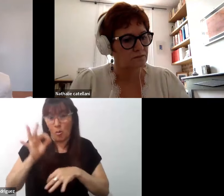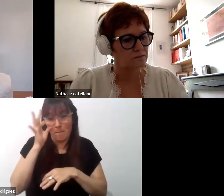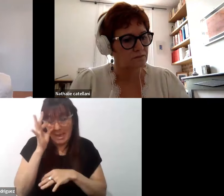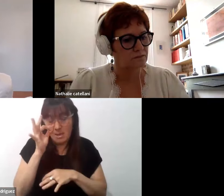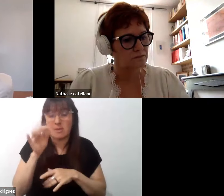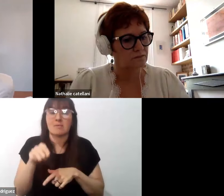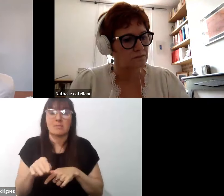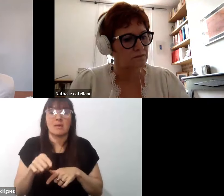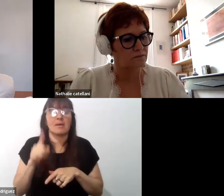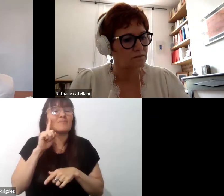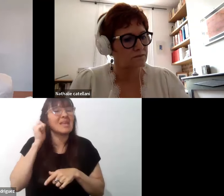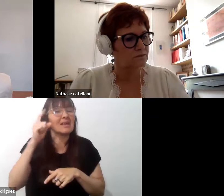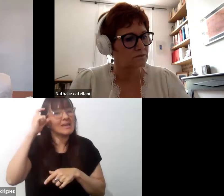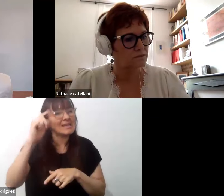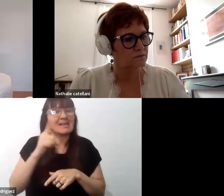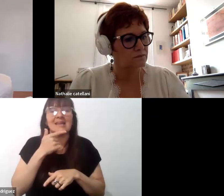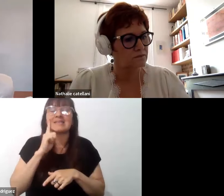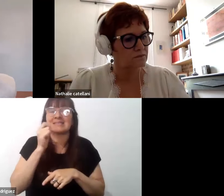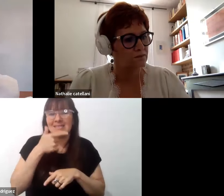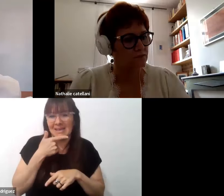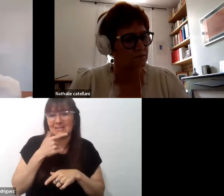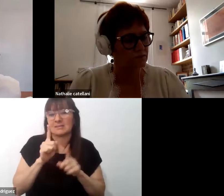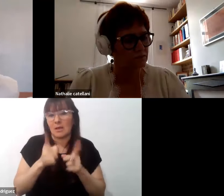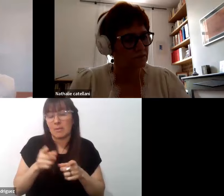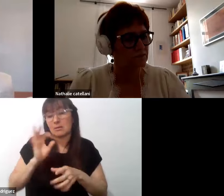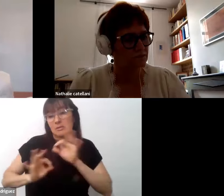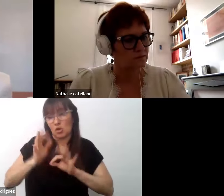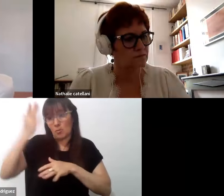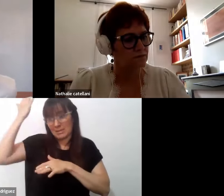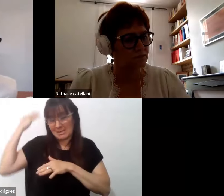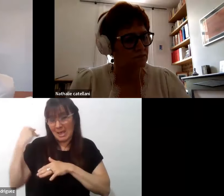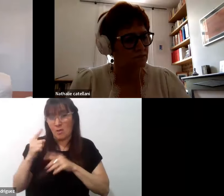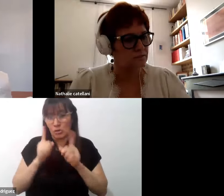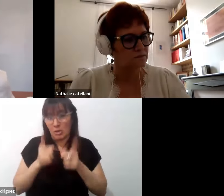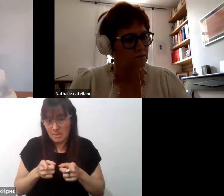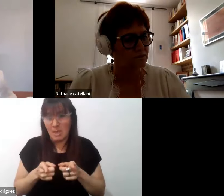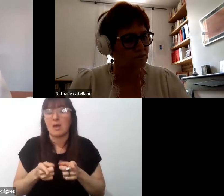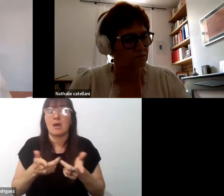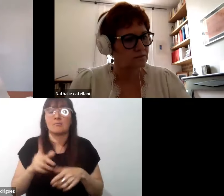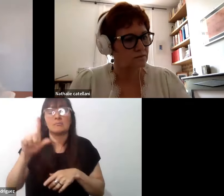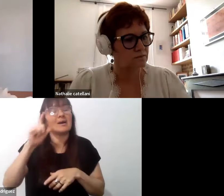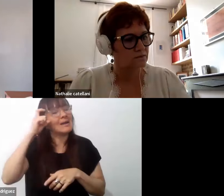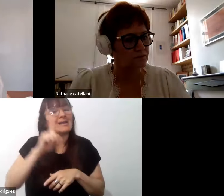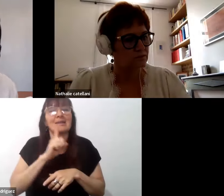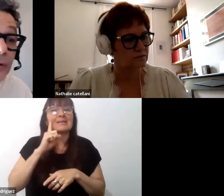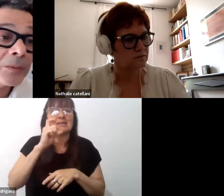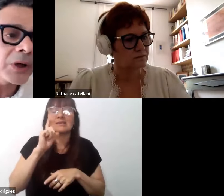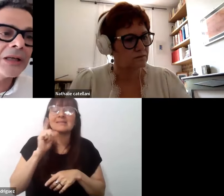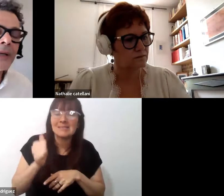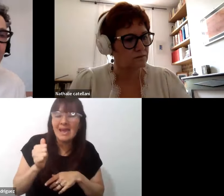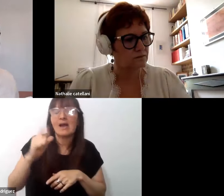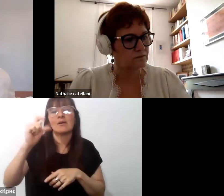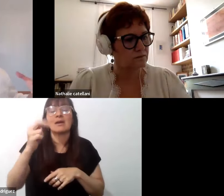mediando el siglo pasado, y Leticia Olga Cosettini, Horacio Cárdenas,